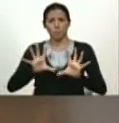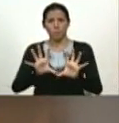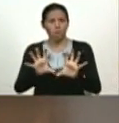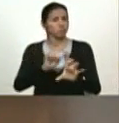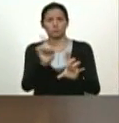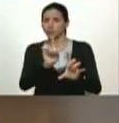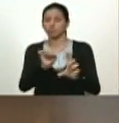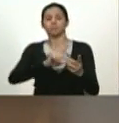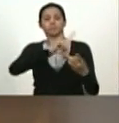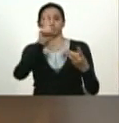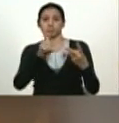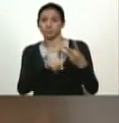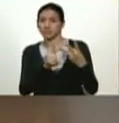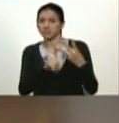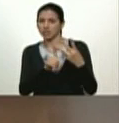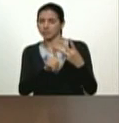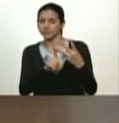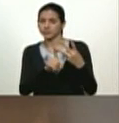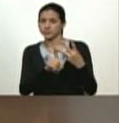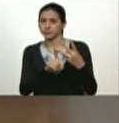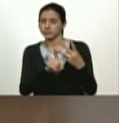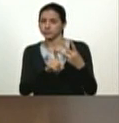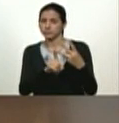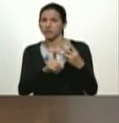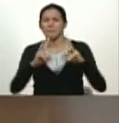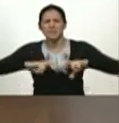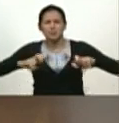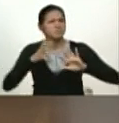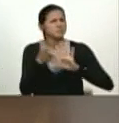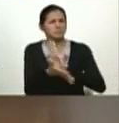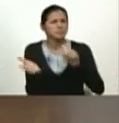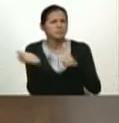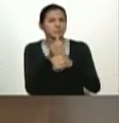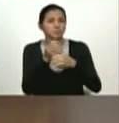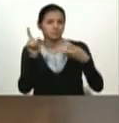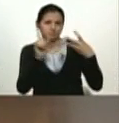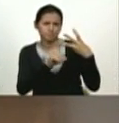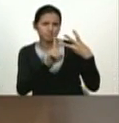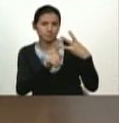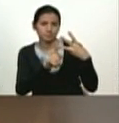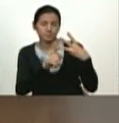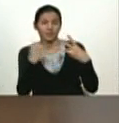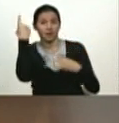regaló a Venezuela algo sensacional. La reconstrucción